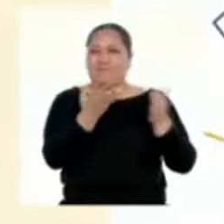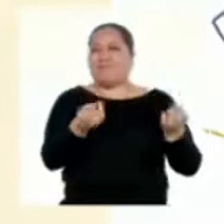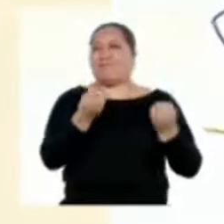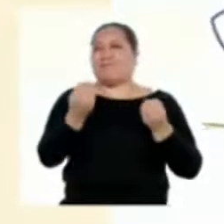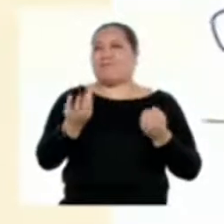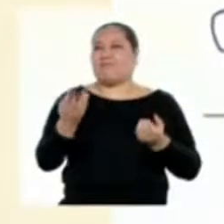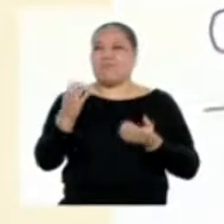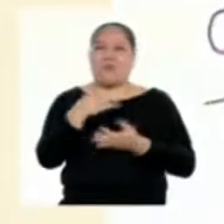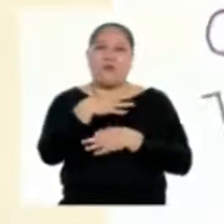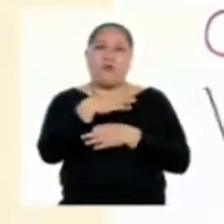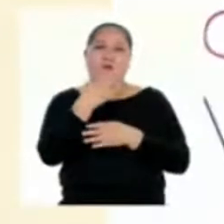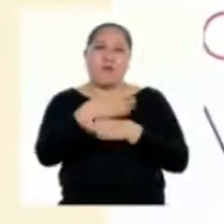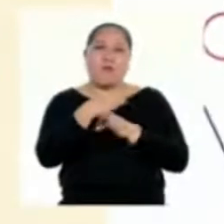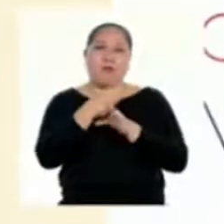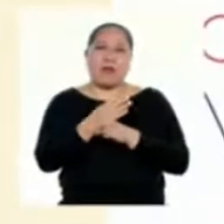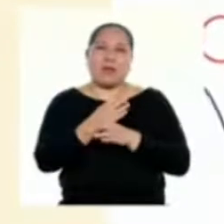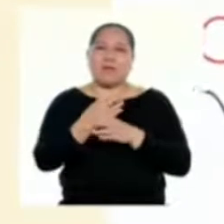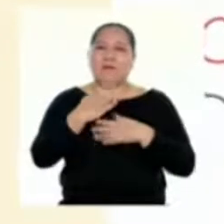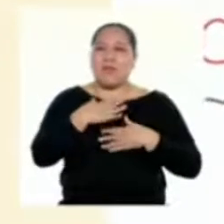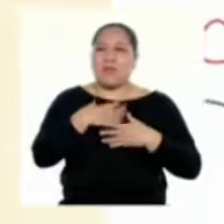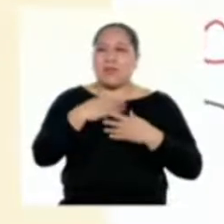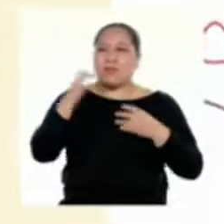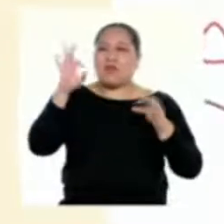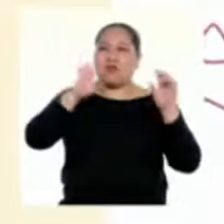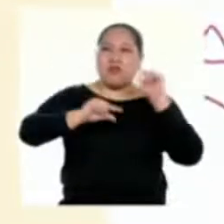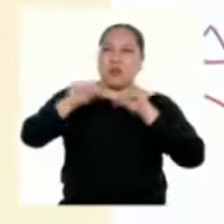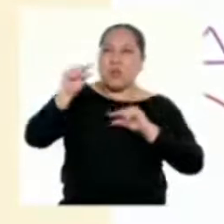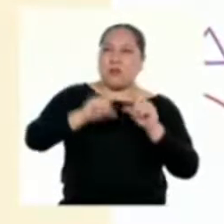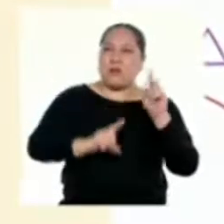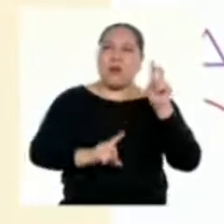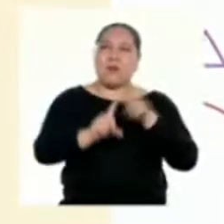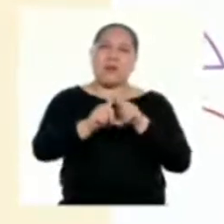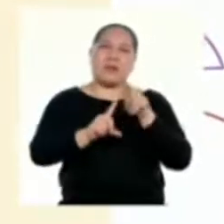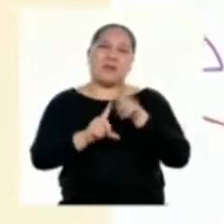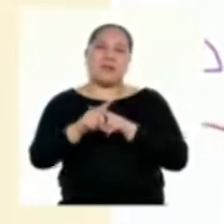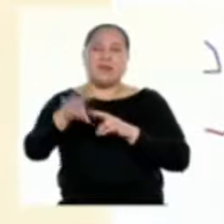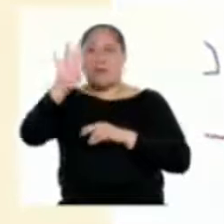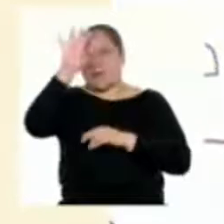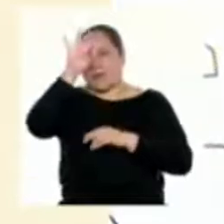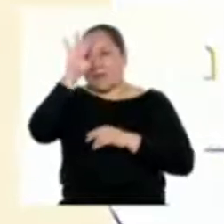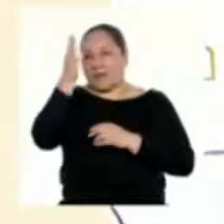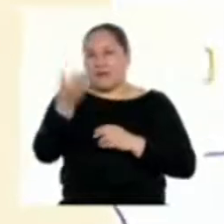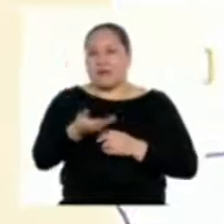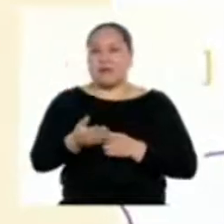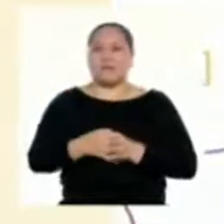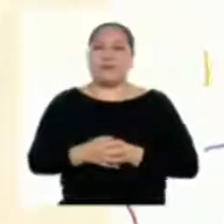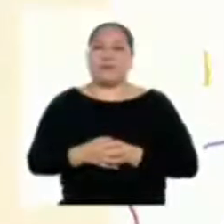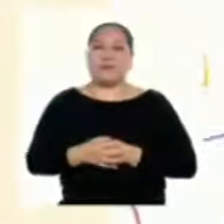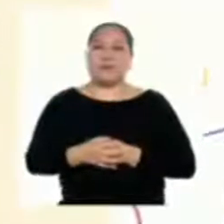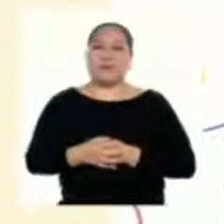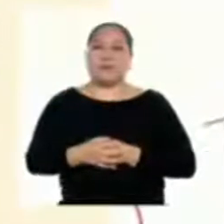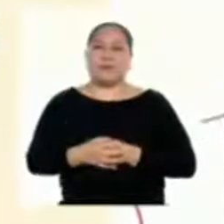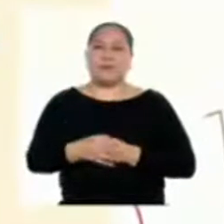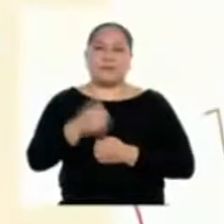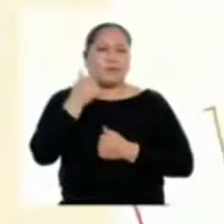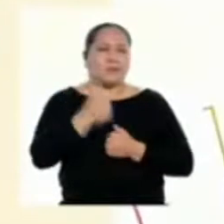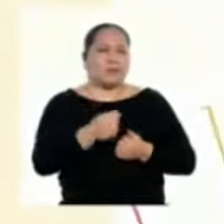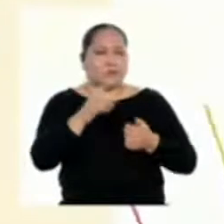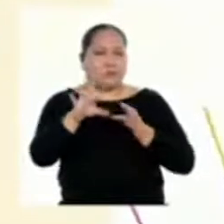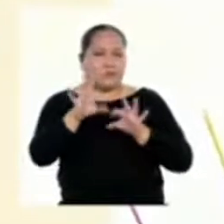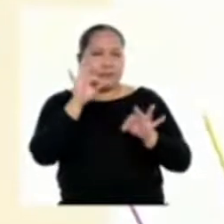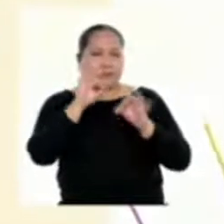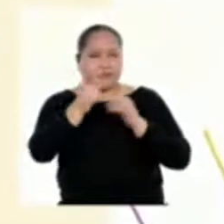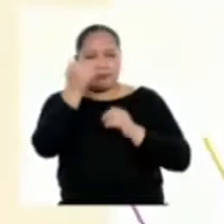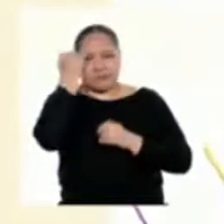ocasionando así la aparición de múltiples enfermedades infecciosas ¿Qué argumentos identificaste?